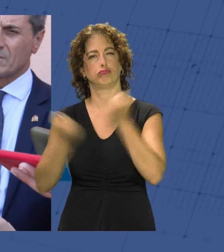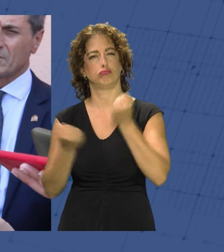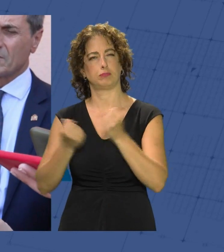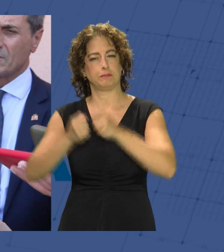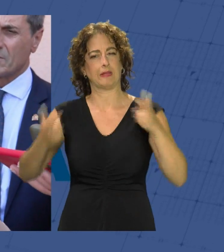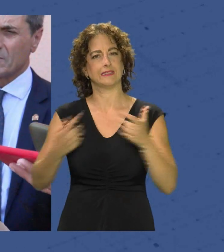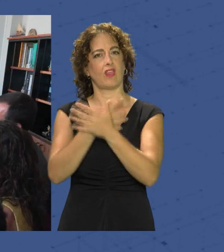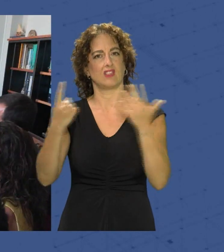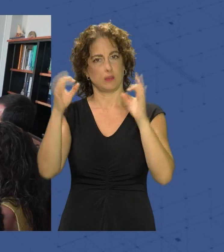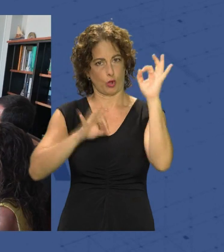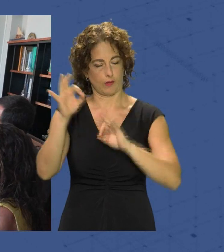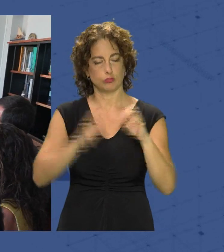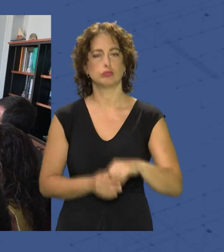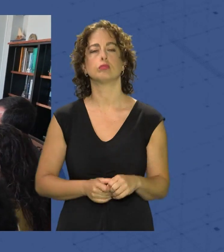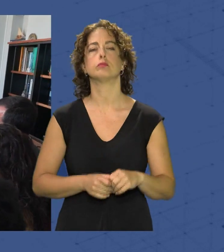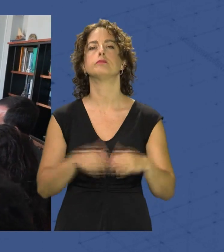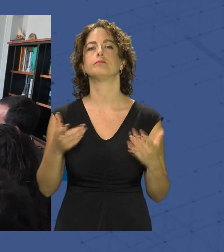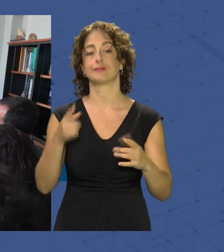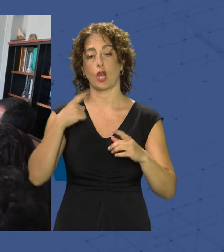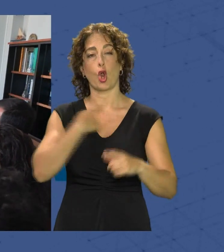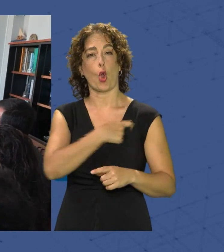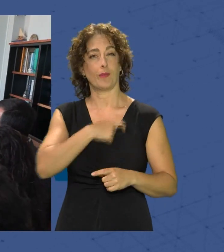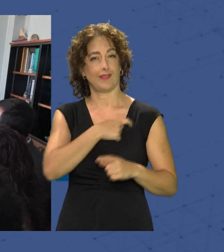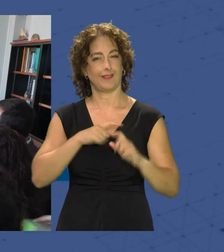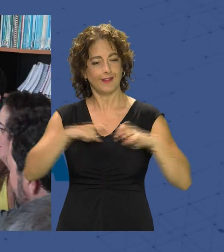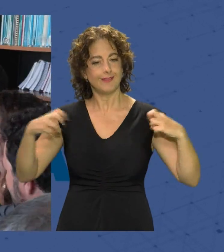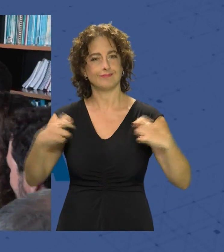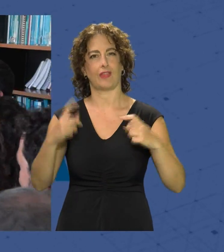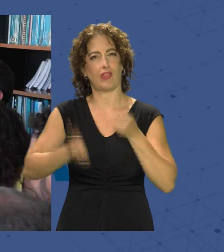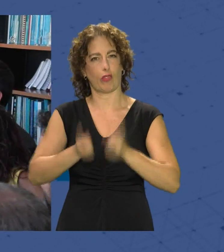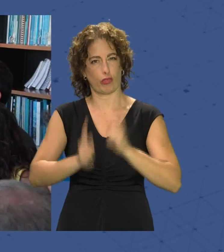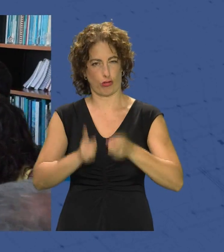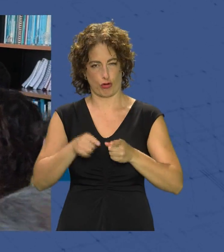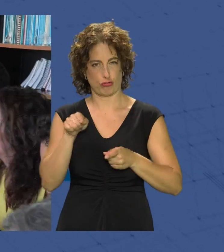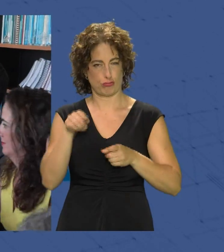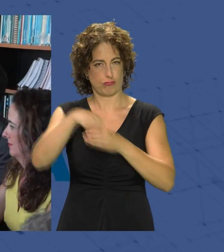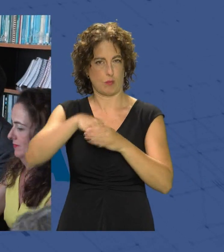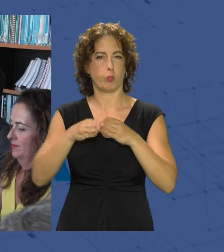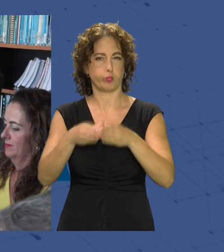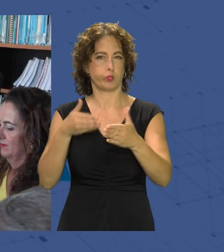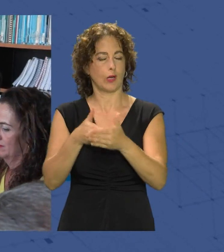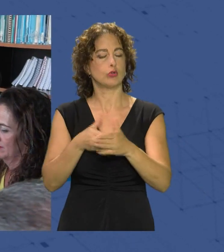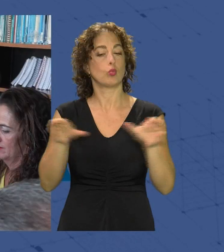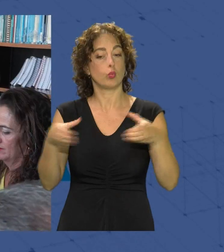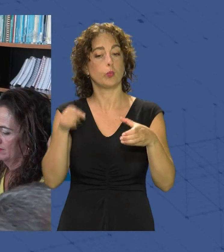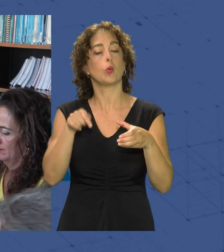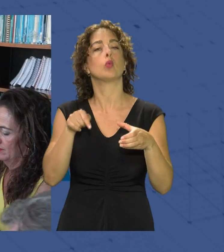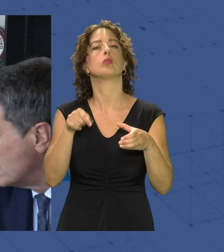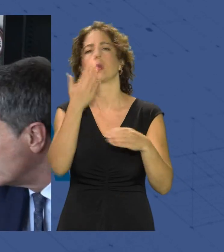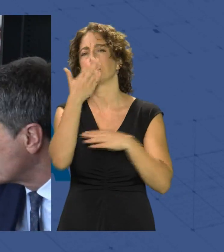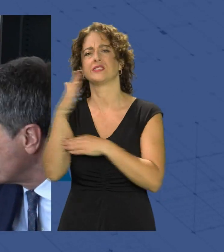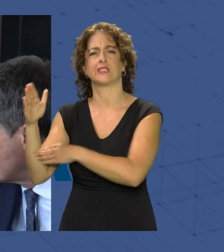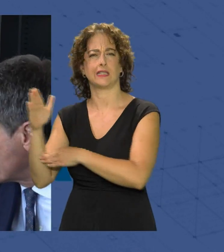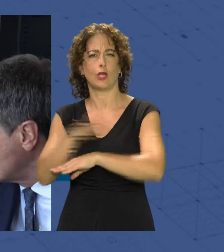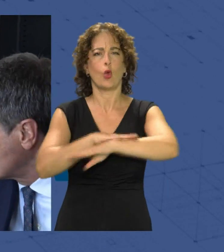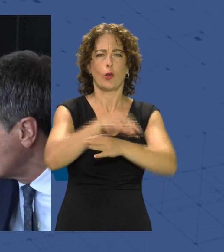16%. Este es el Comité de Dirección de la Operación Paso del Estrecho en el puerto de Almería, un órgano en el que encontramos representantes